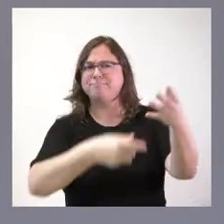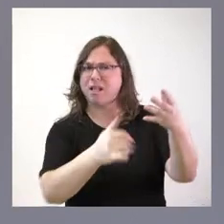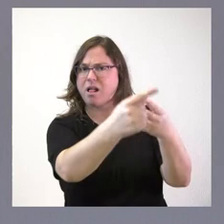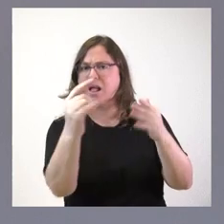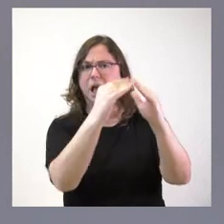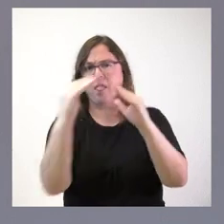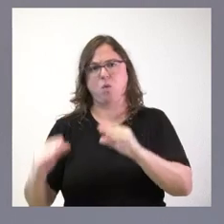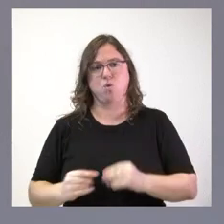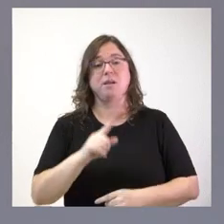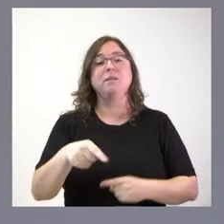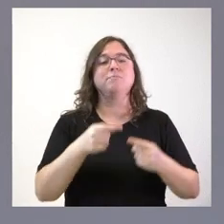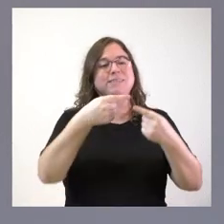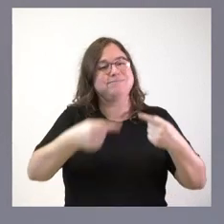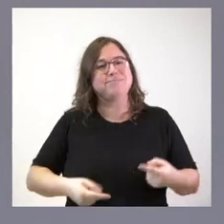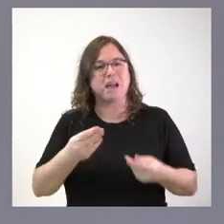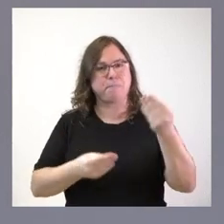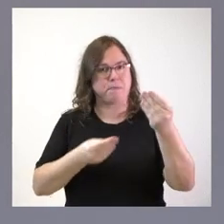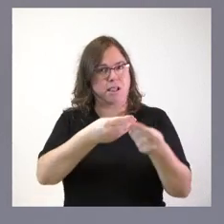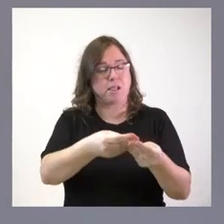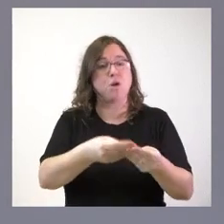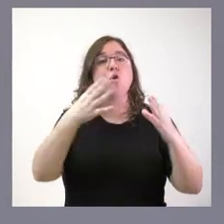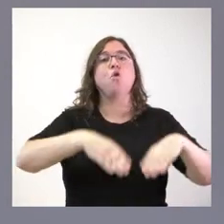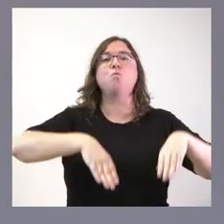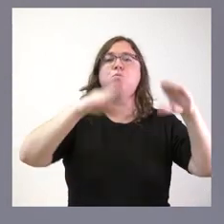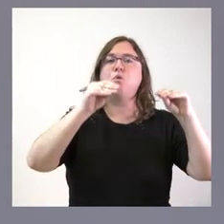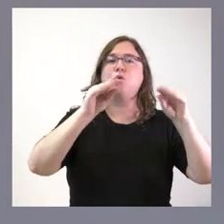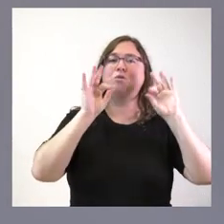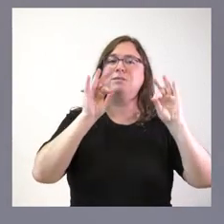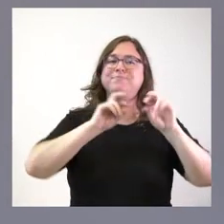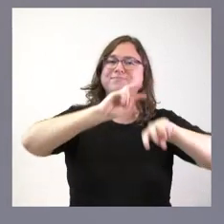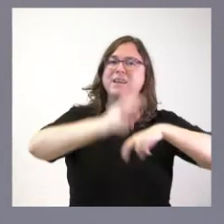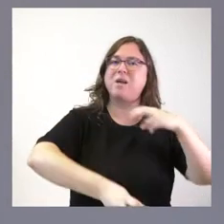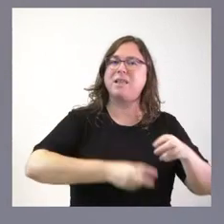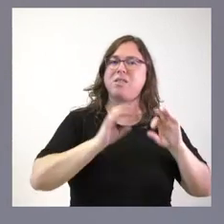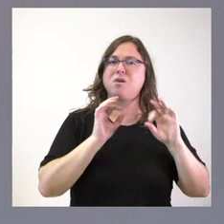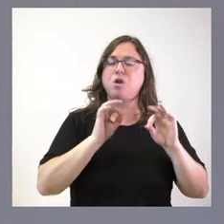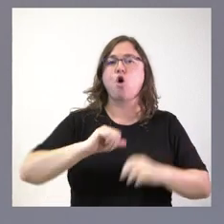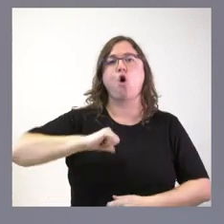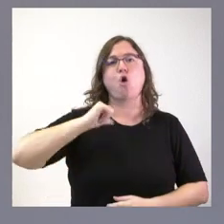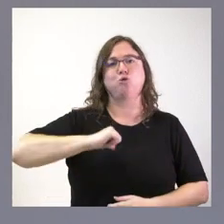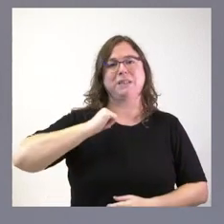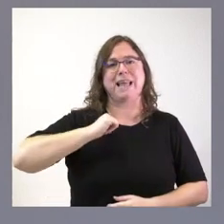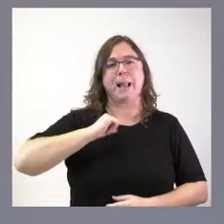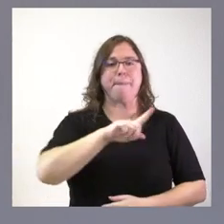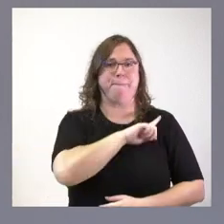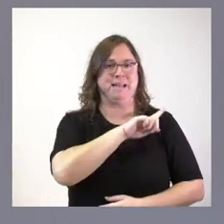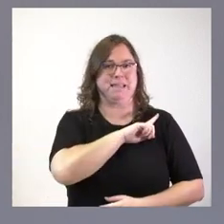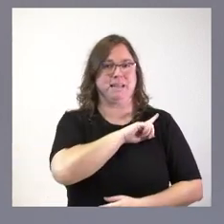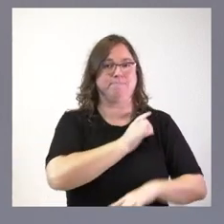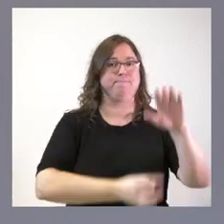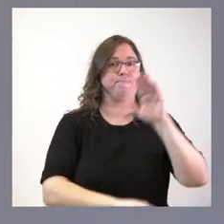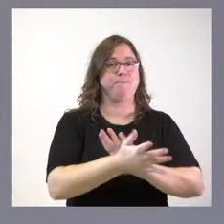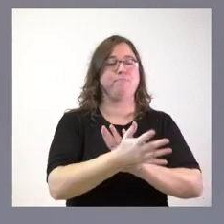que tienen ustedes señalados. La Universidad de Burgos lo va a concentrar en la rehabilitación del hospital militar para crear un nuevo